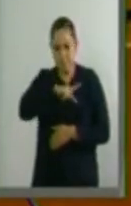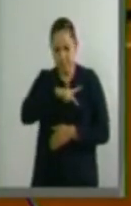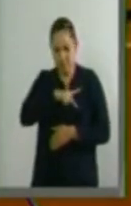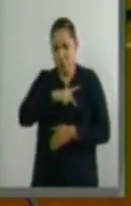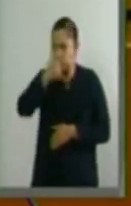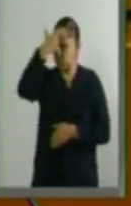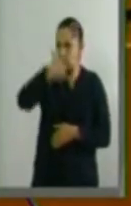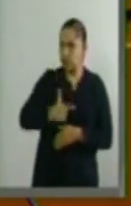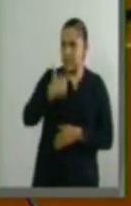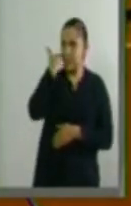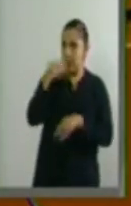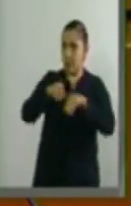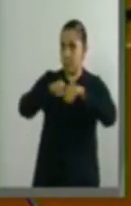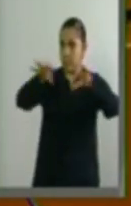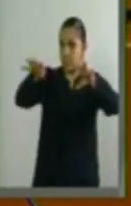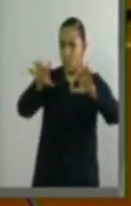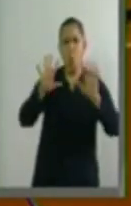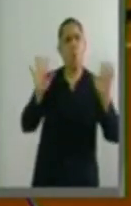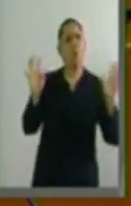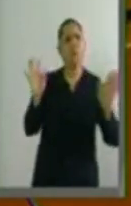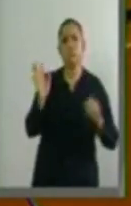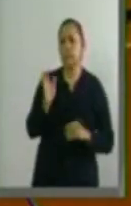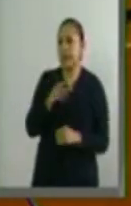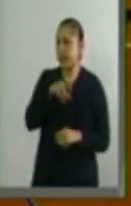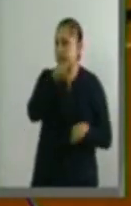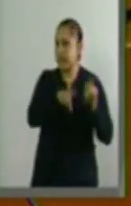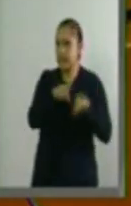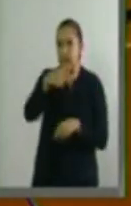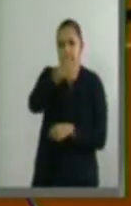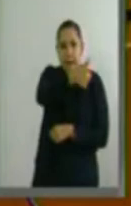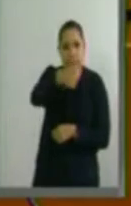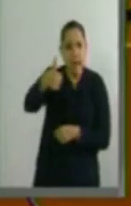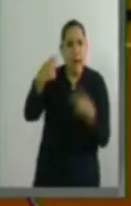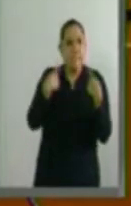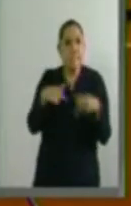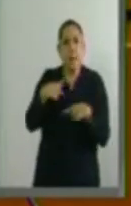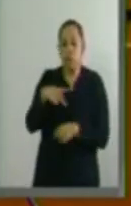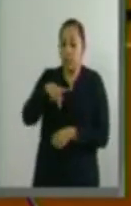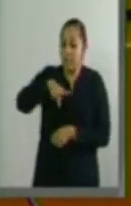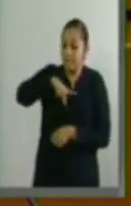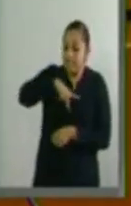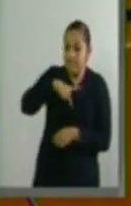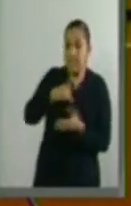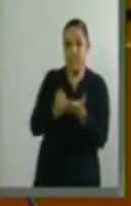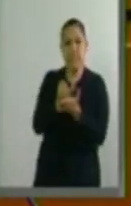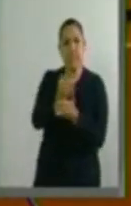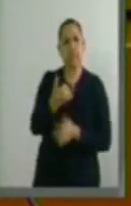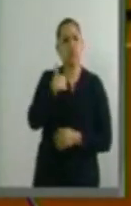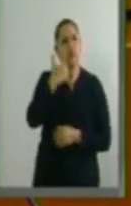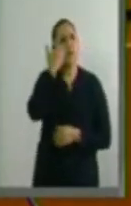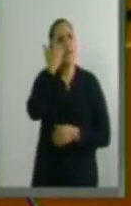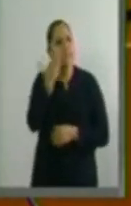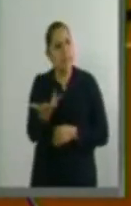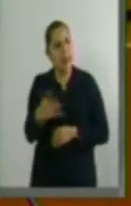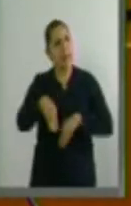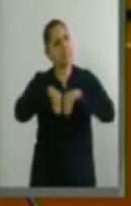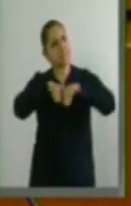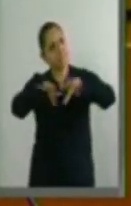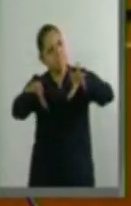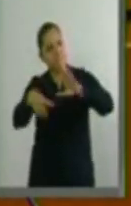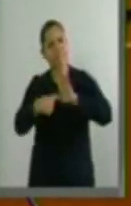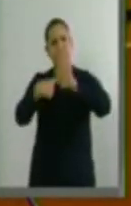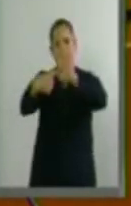que la persona tiene plena disponibilidad sobre su vida y la decisión de lo que puede revelar en su